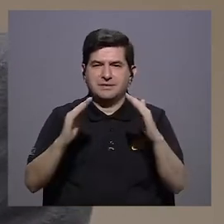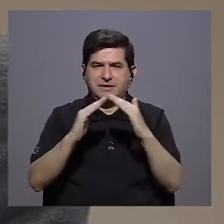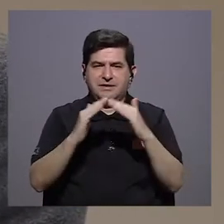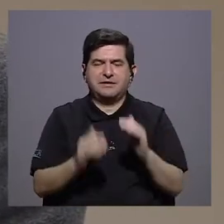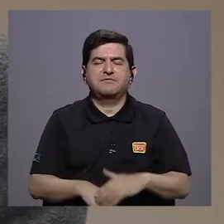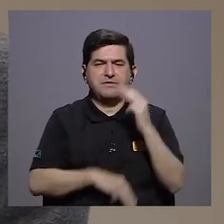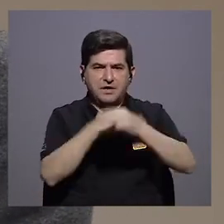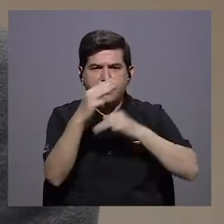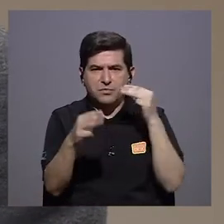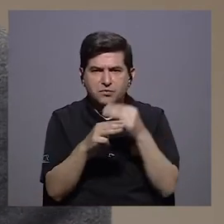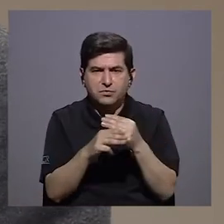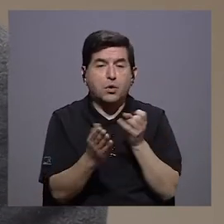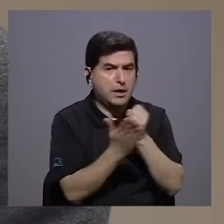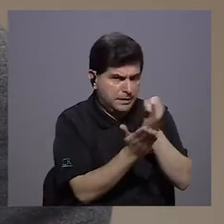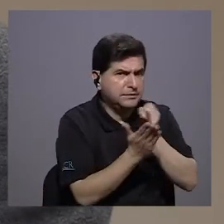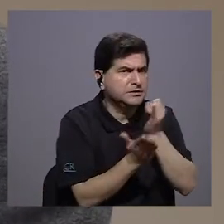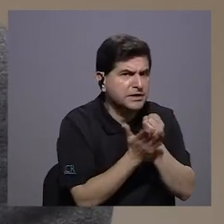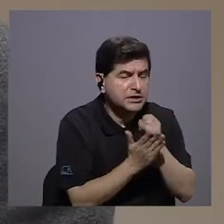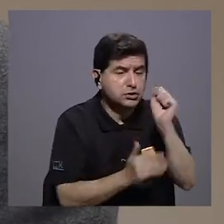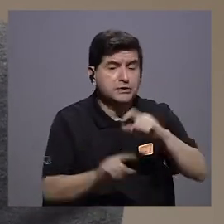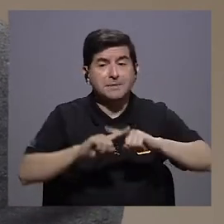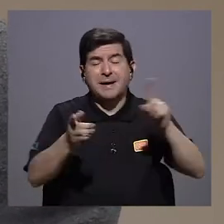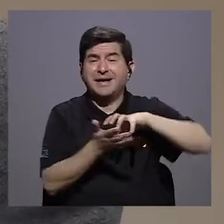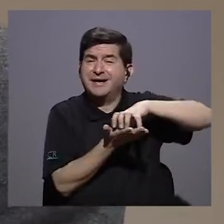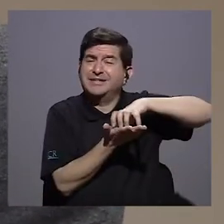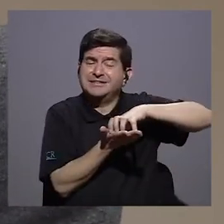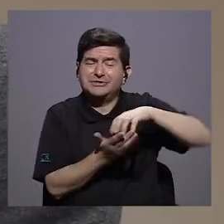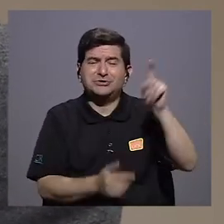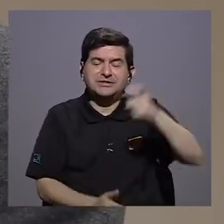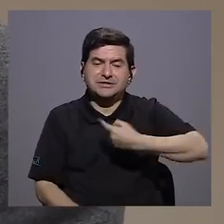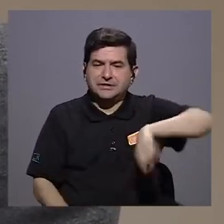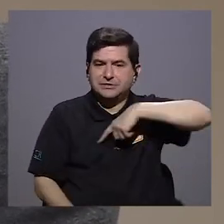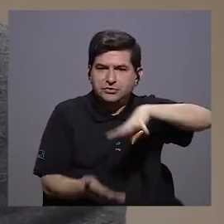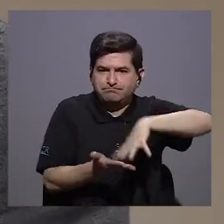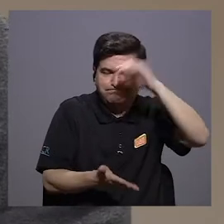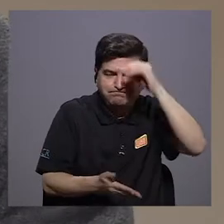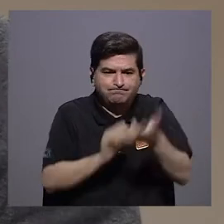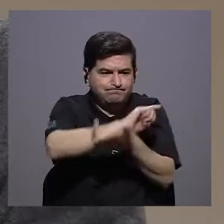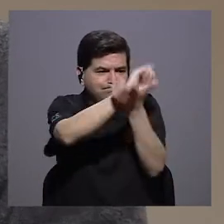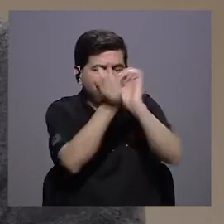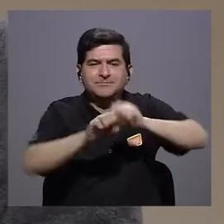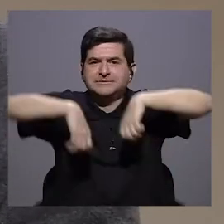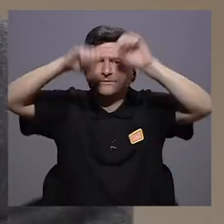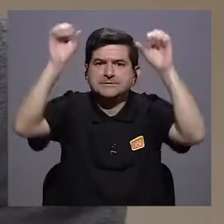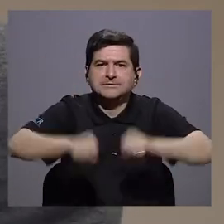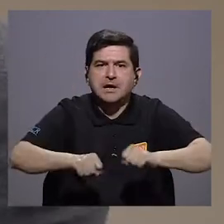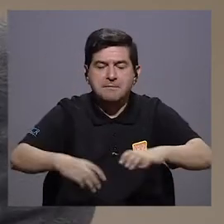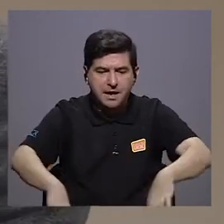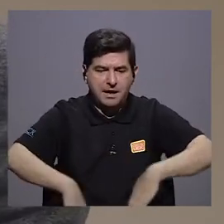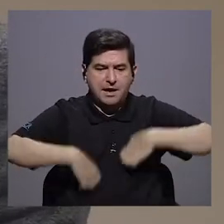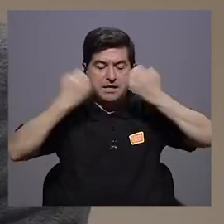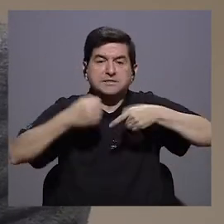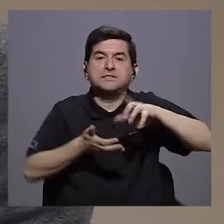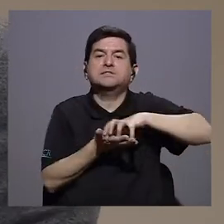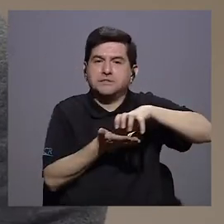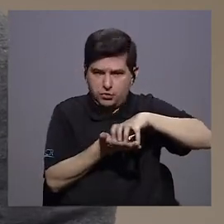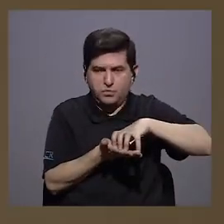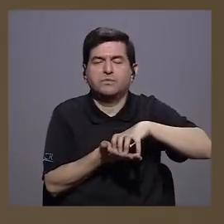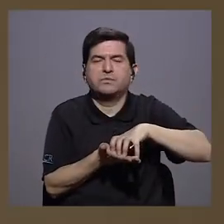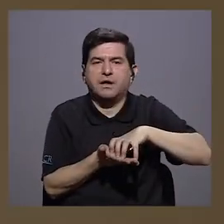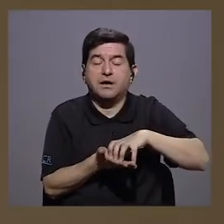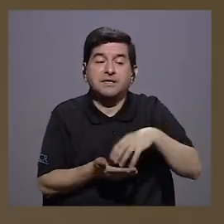incerto. investigación, mucha investigación. Exacto, pero la incertidumbre como tal, tenemos que aprender a adaptar nuestros sistemas a que existe esa incertidumbre,